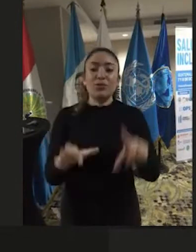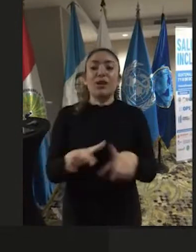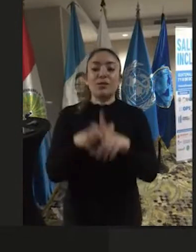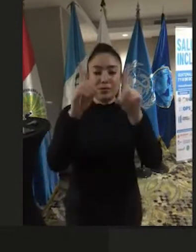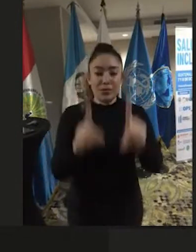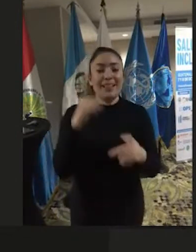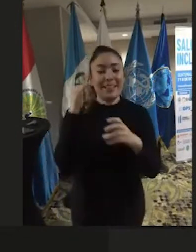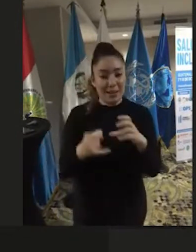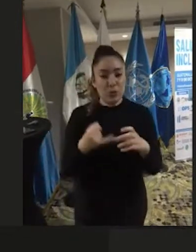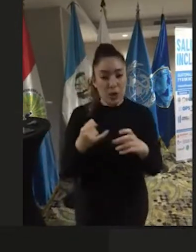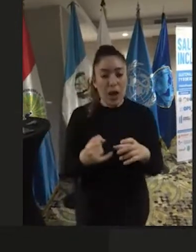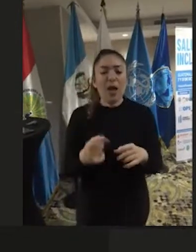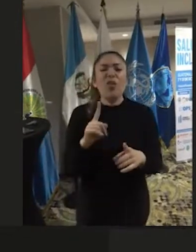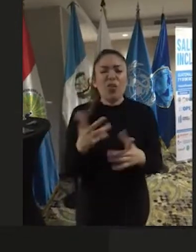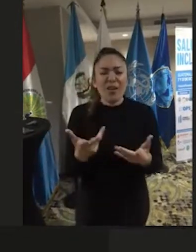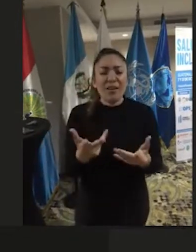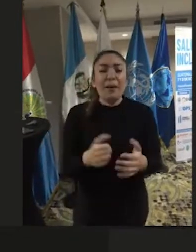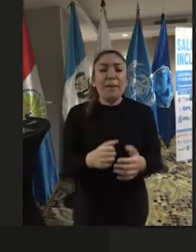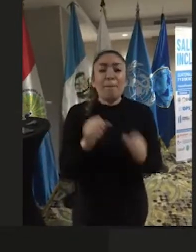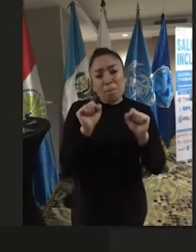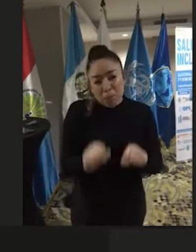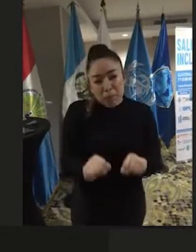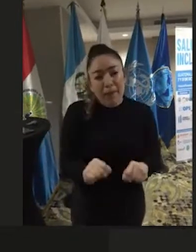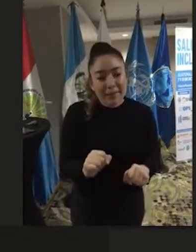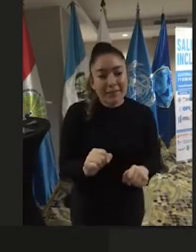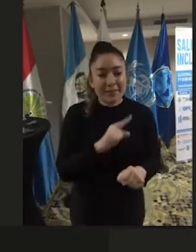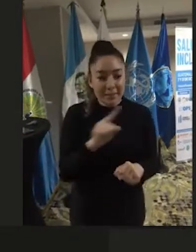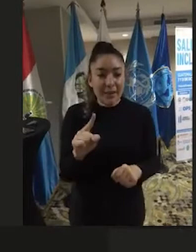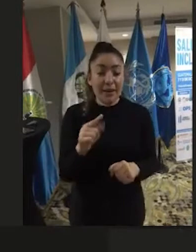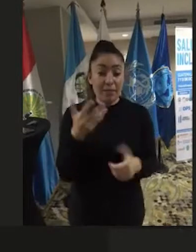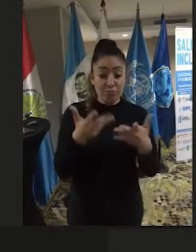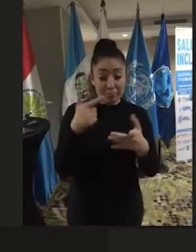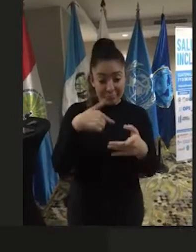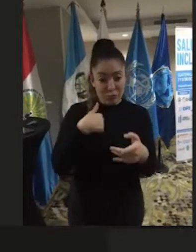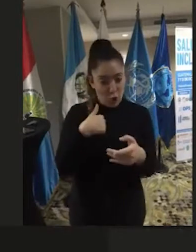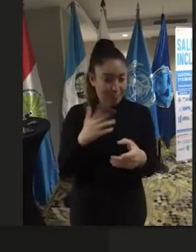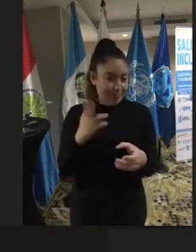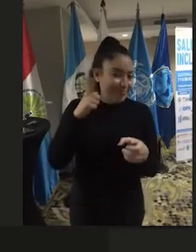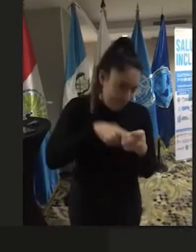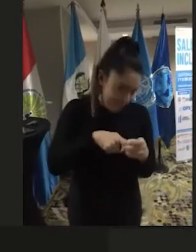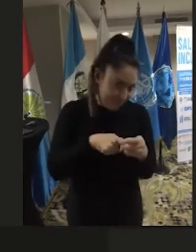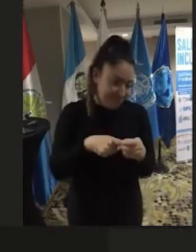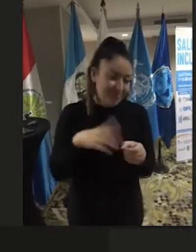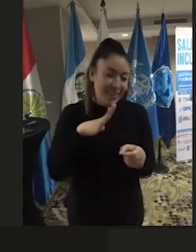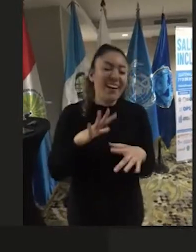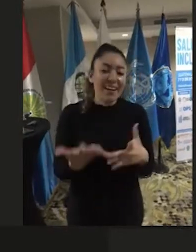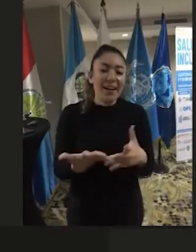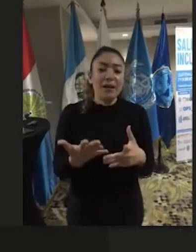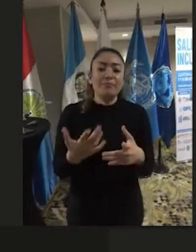Discapacidad, donde probablemente, entre ellos yo, estaremos